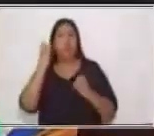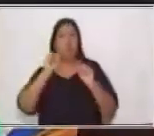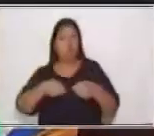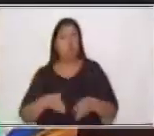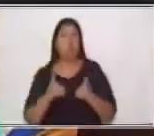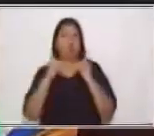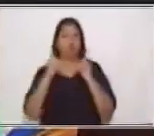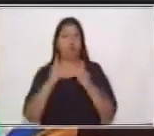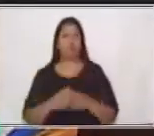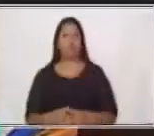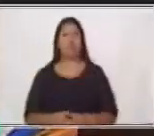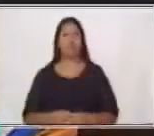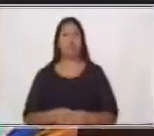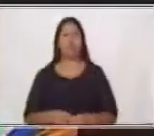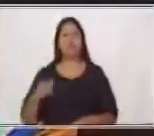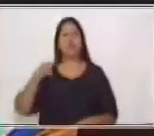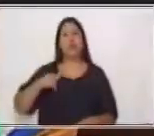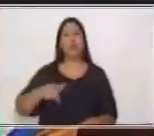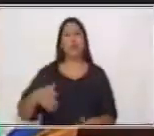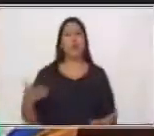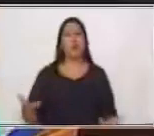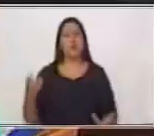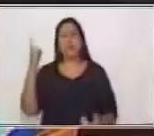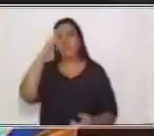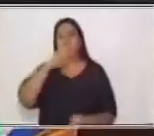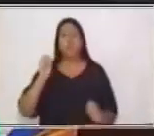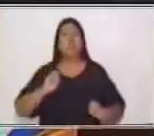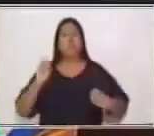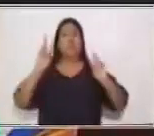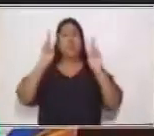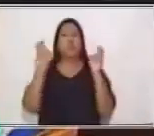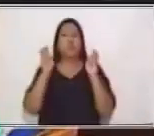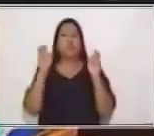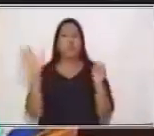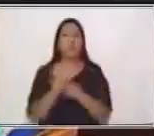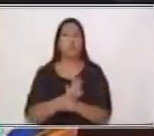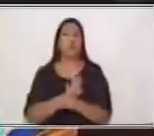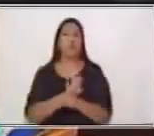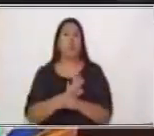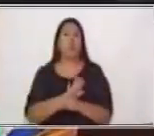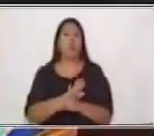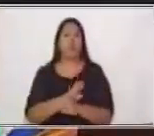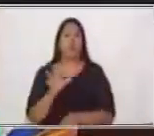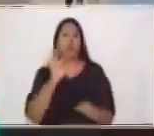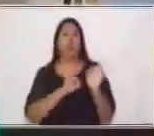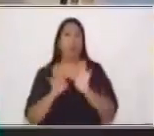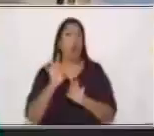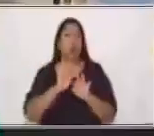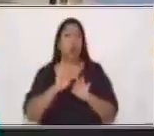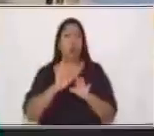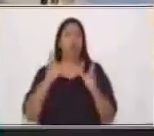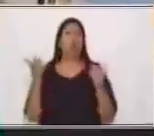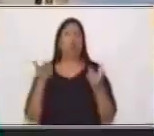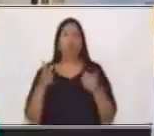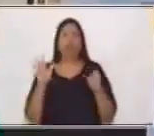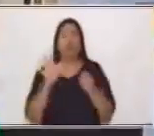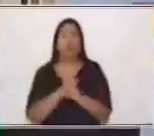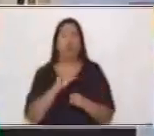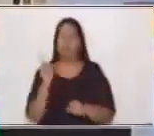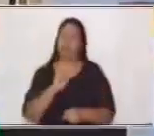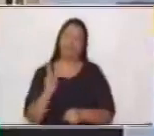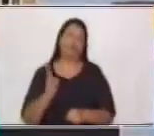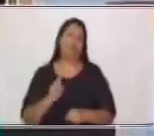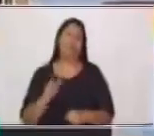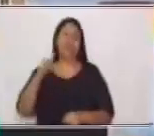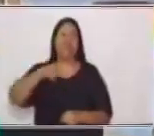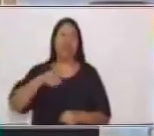día de hoy no vamos a desarrollar un contenido completo o un concepto o una definición. Esta sesión es para